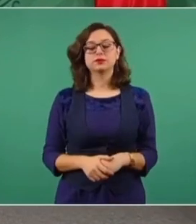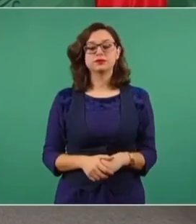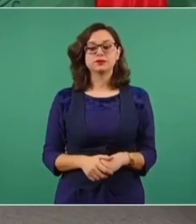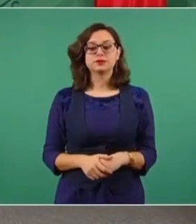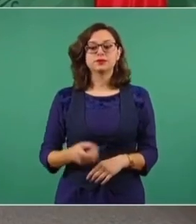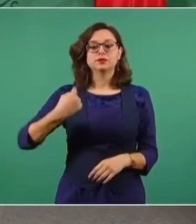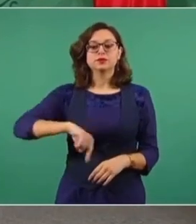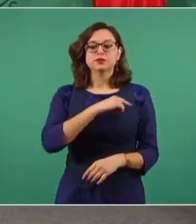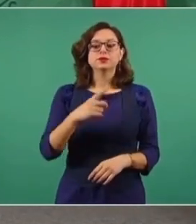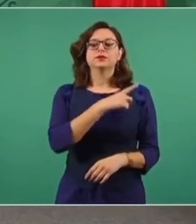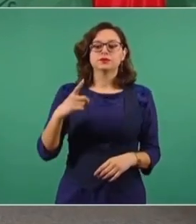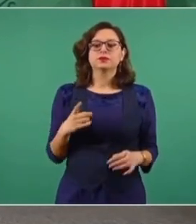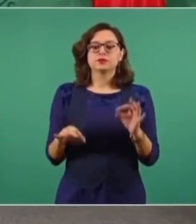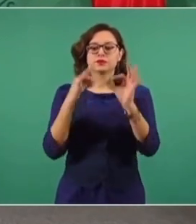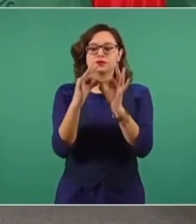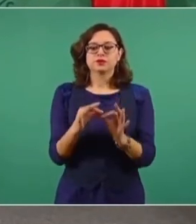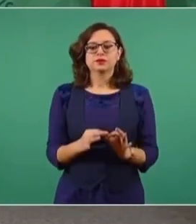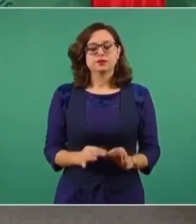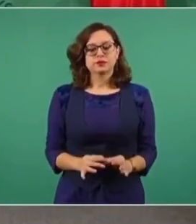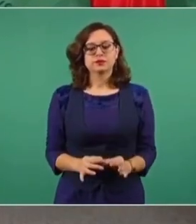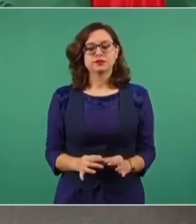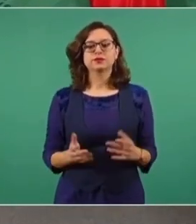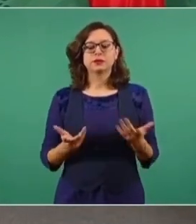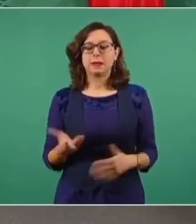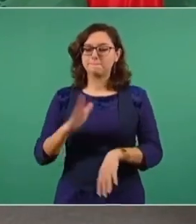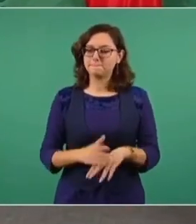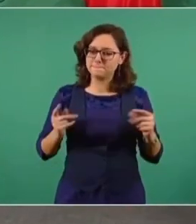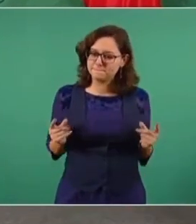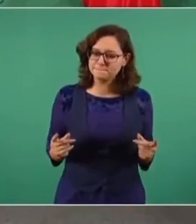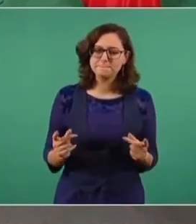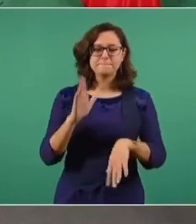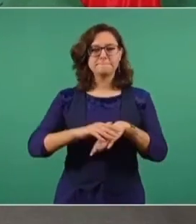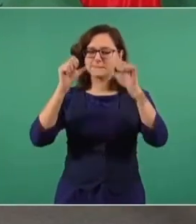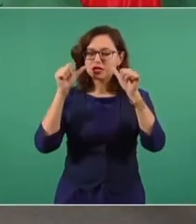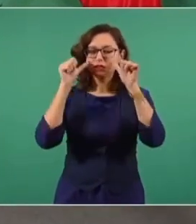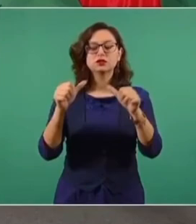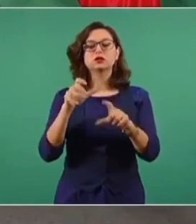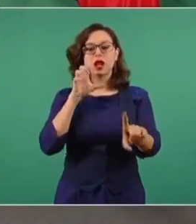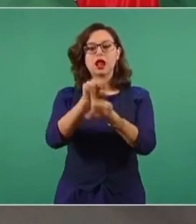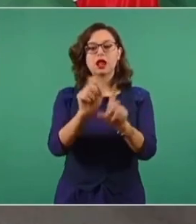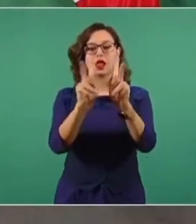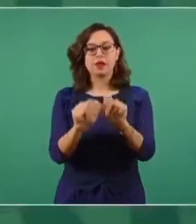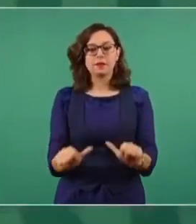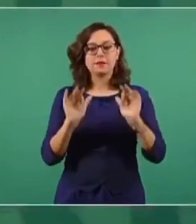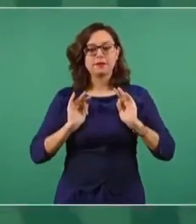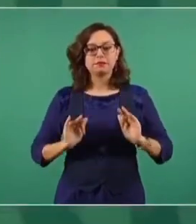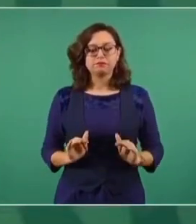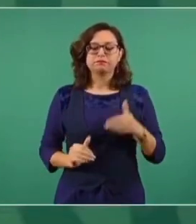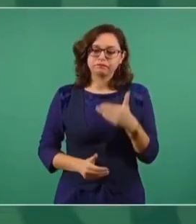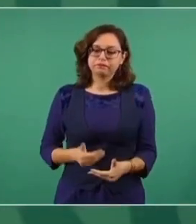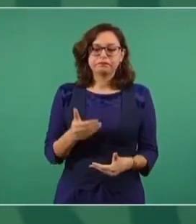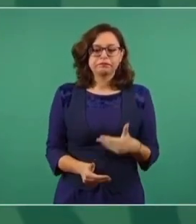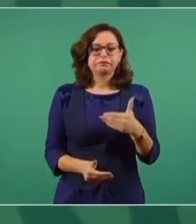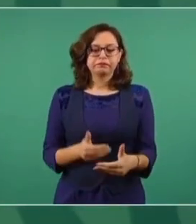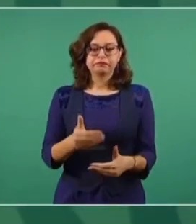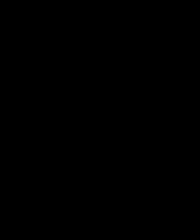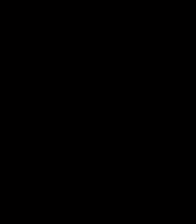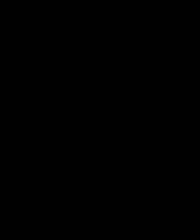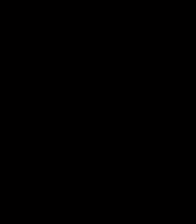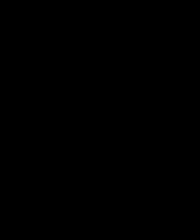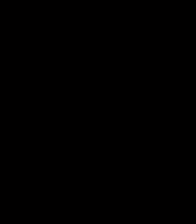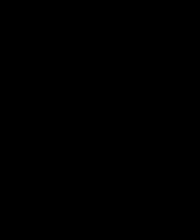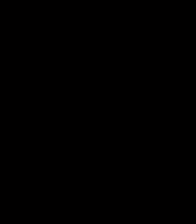Y eso es lo que tenemos que hacer, aplicarnos más y que haya paz, tranquilidad en el país. Y vamos avanzando. ¡Gracias!